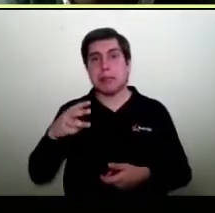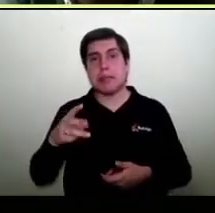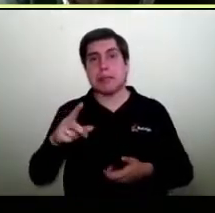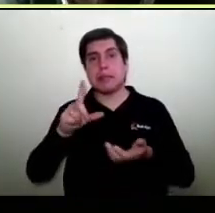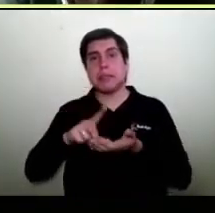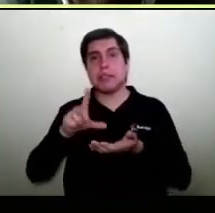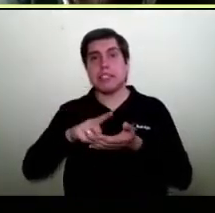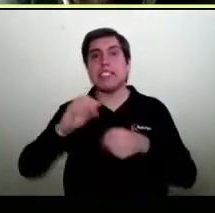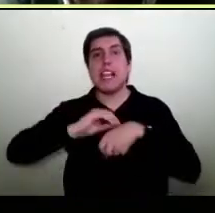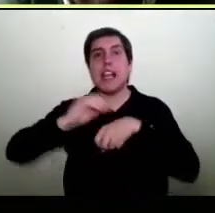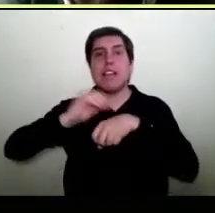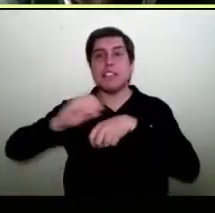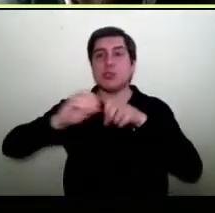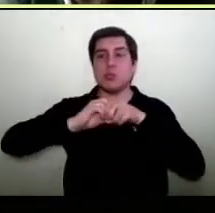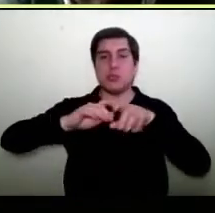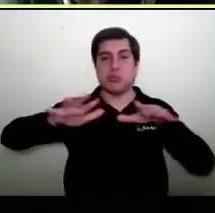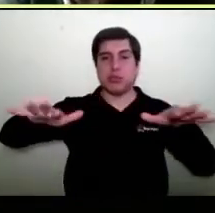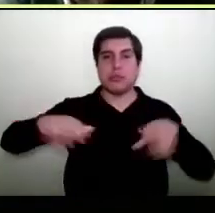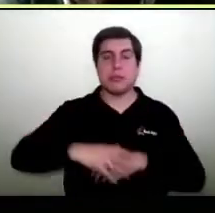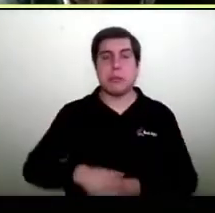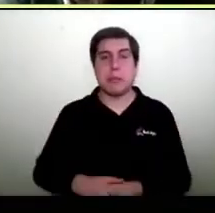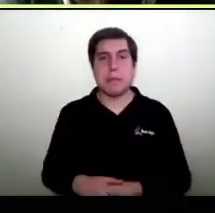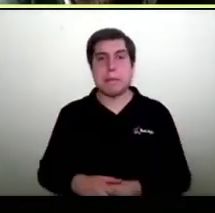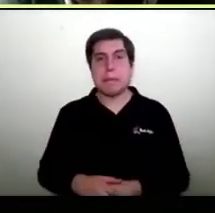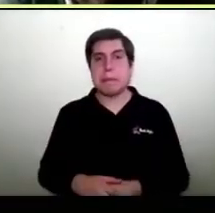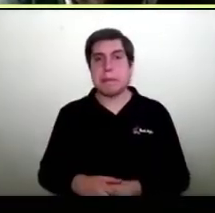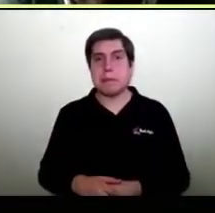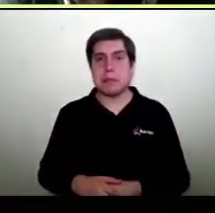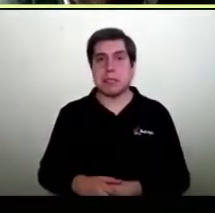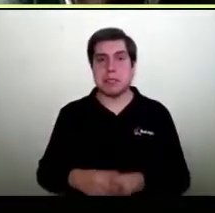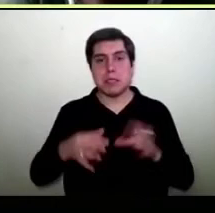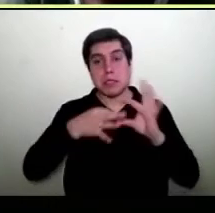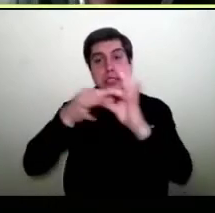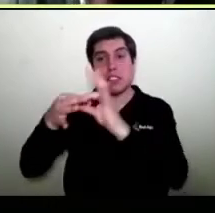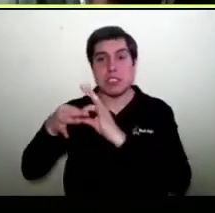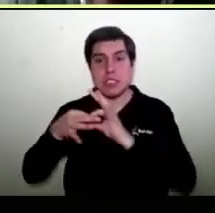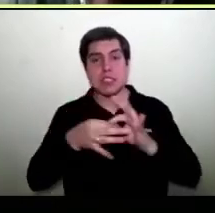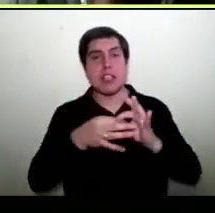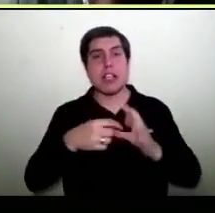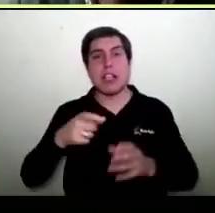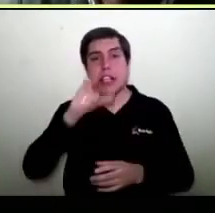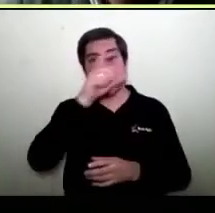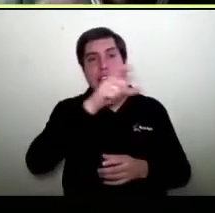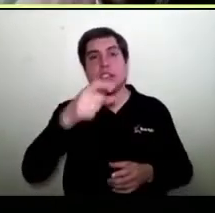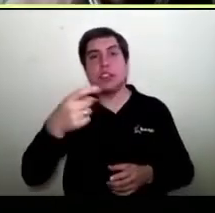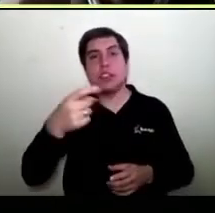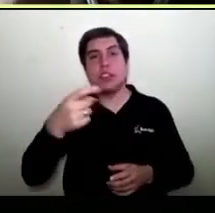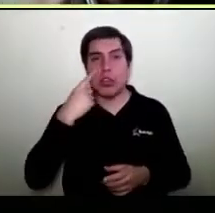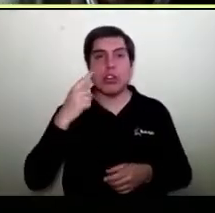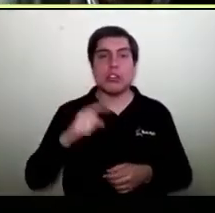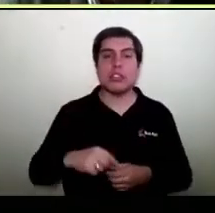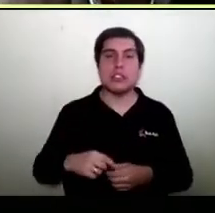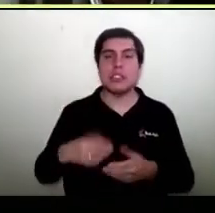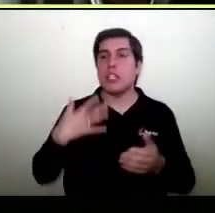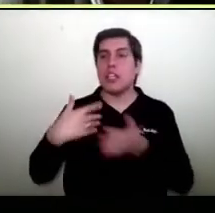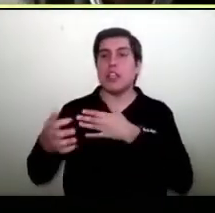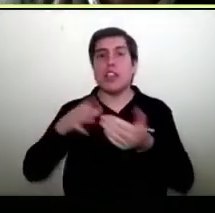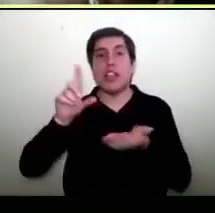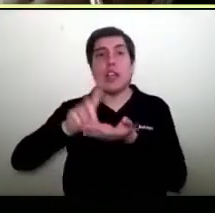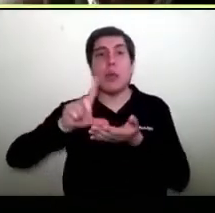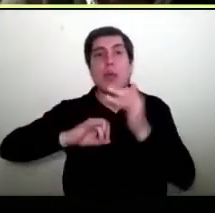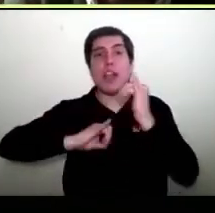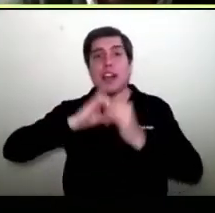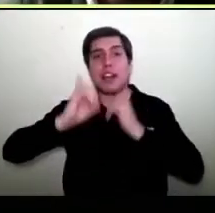la difusión. Lo que conversábamos recién, ese market unificado, de que te conozcan, que sepan quién eres, dónde estás, que